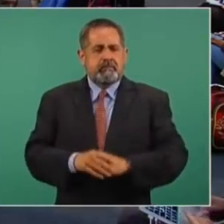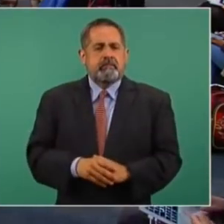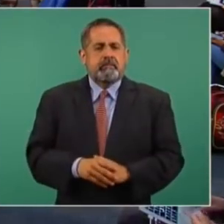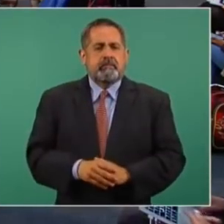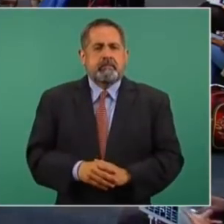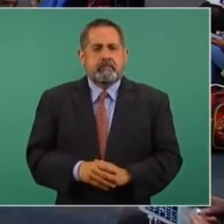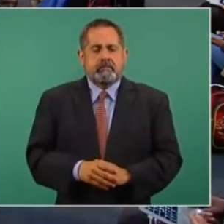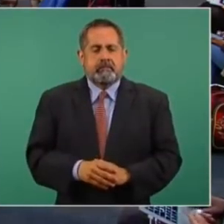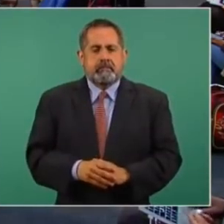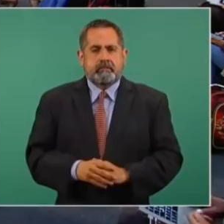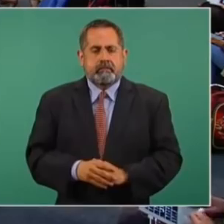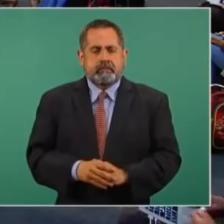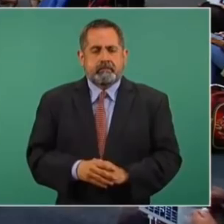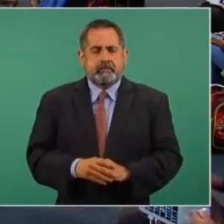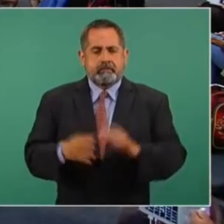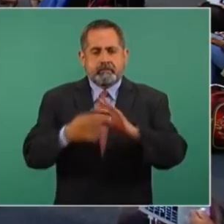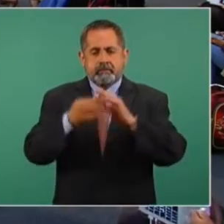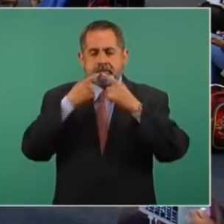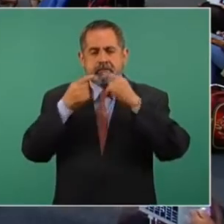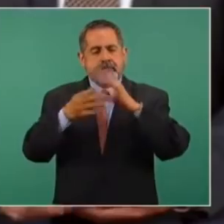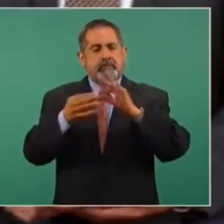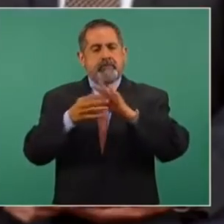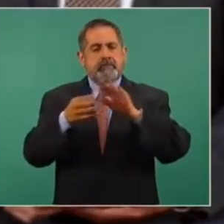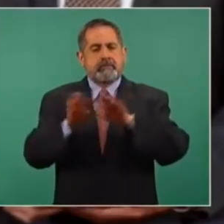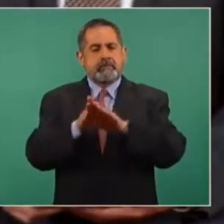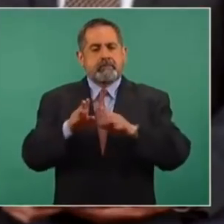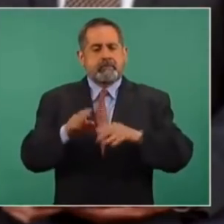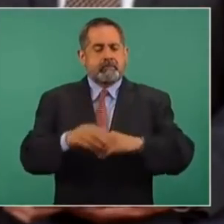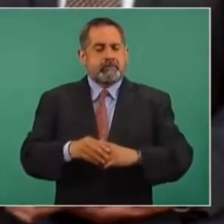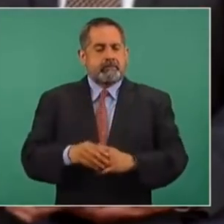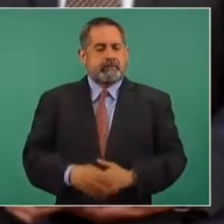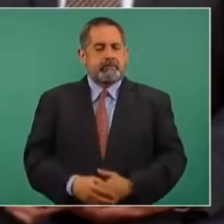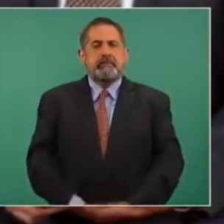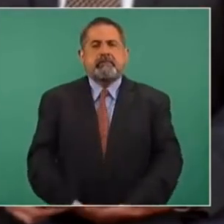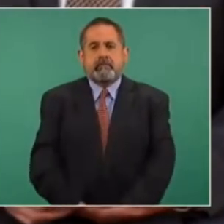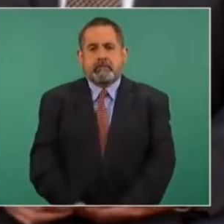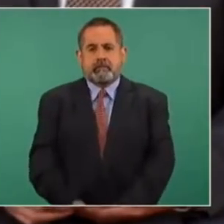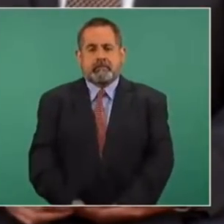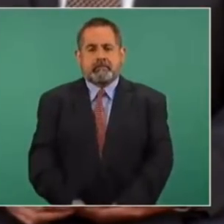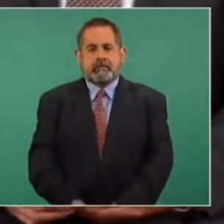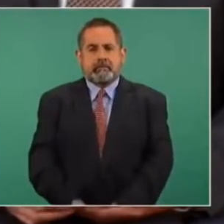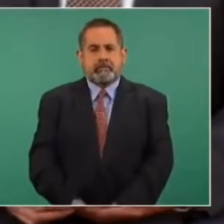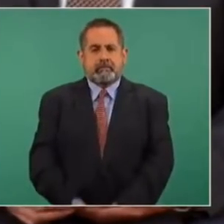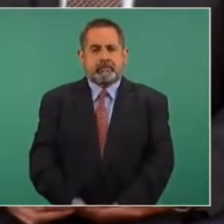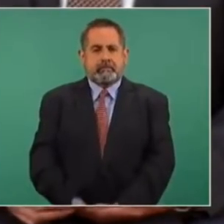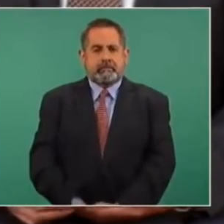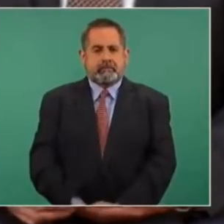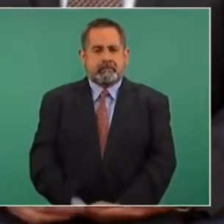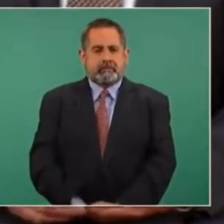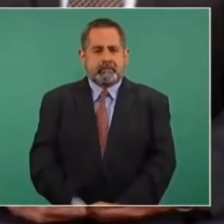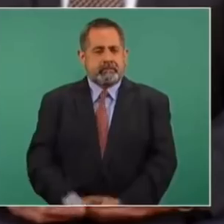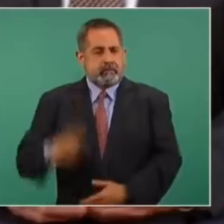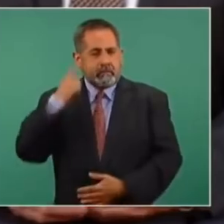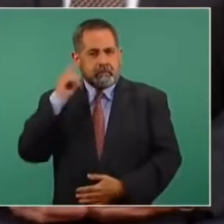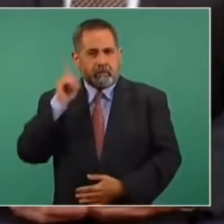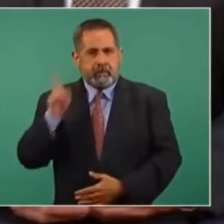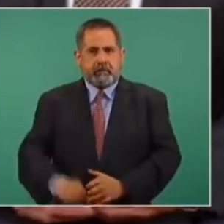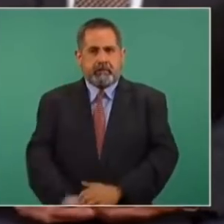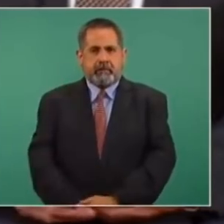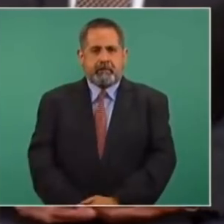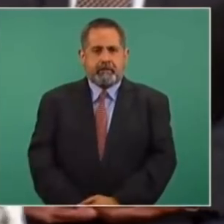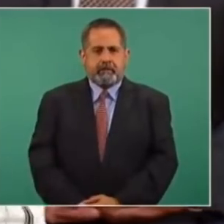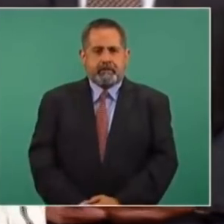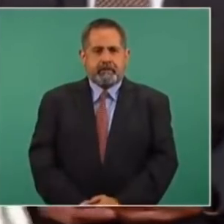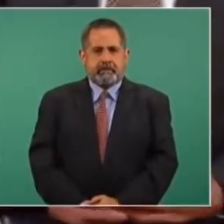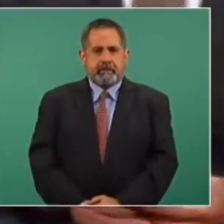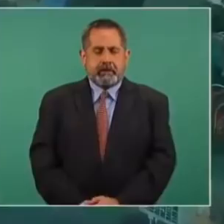sesionamos varias veces y ya hay varios casos que se van ir al Poder Judicial, porque el Poder Judicial es el que tiene…